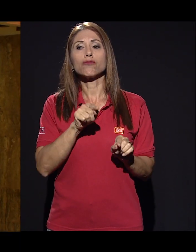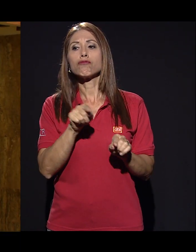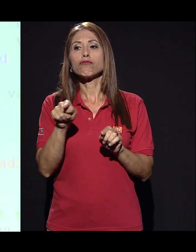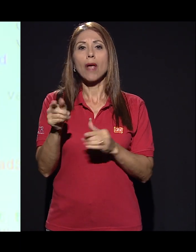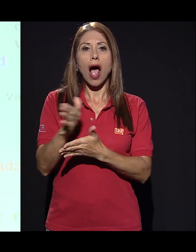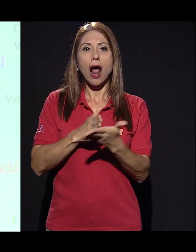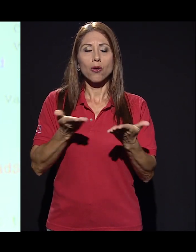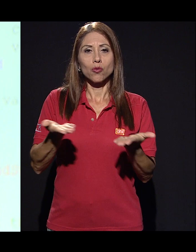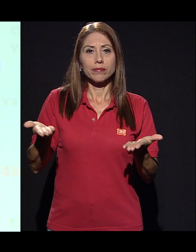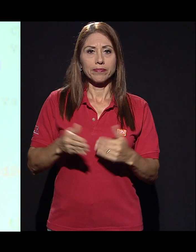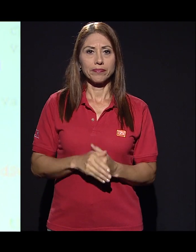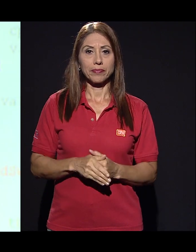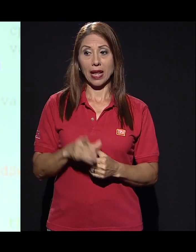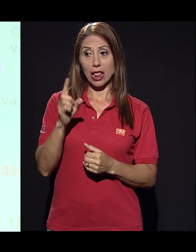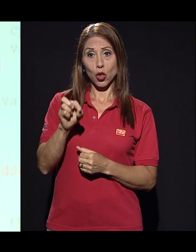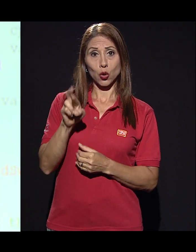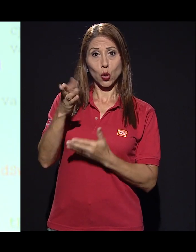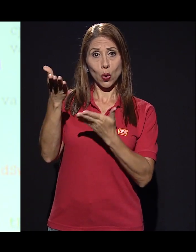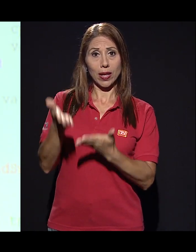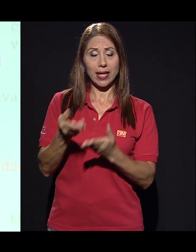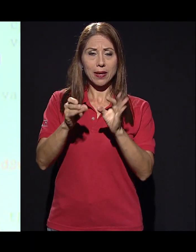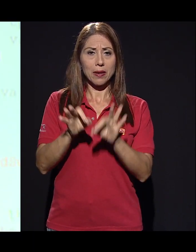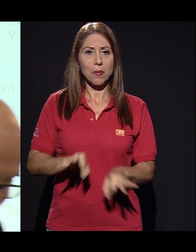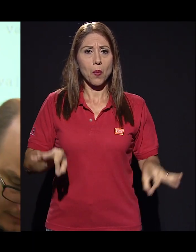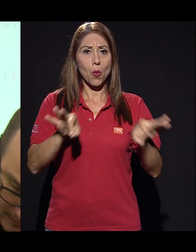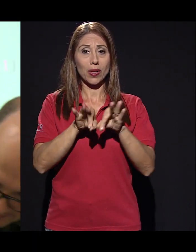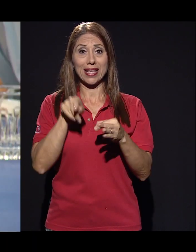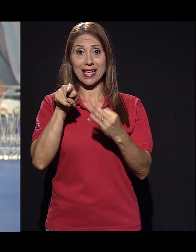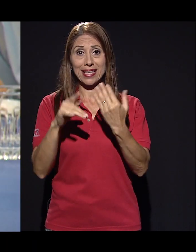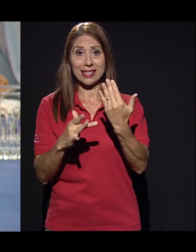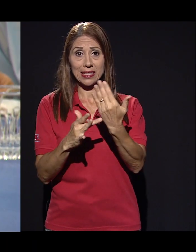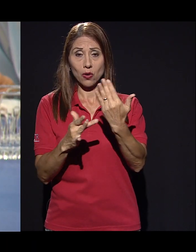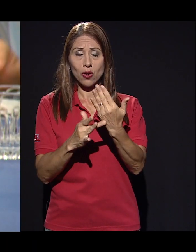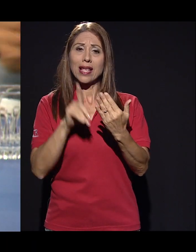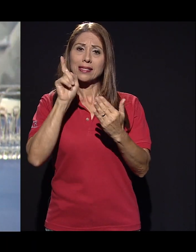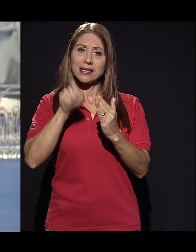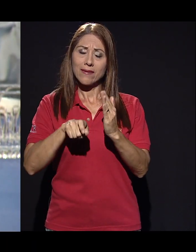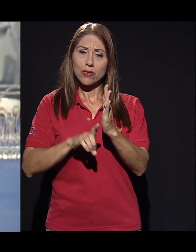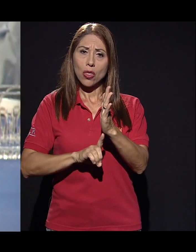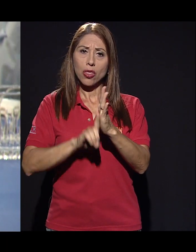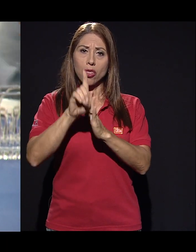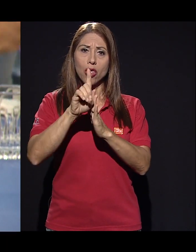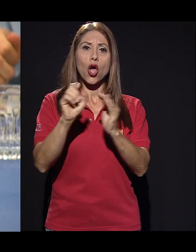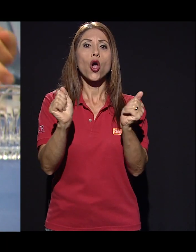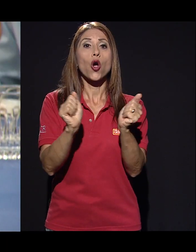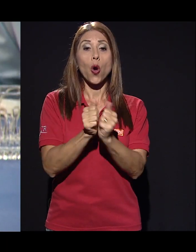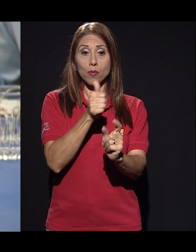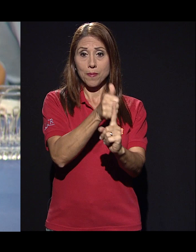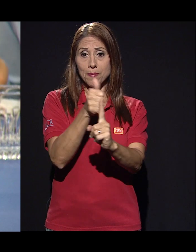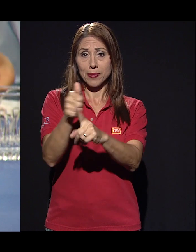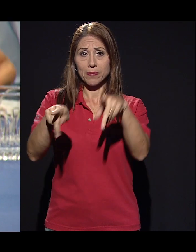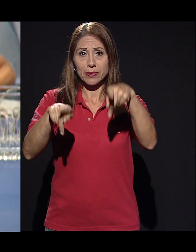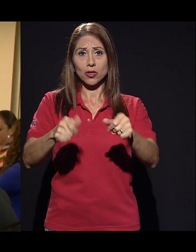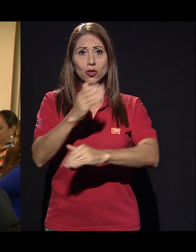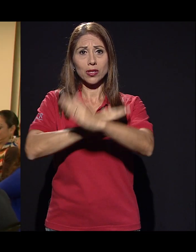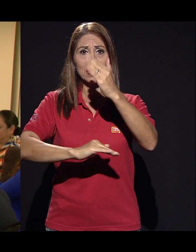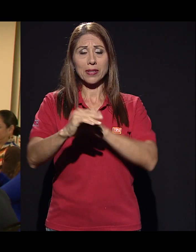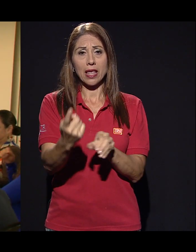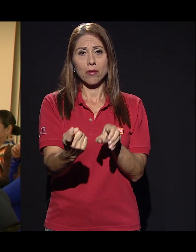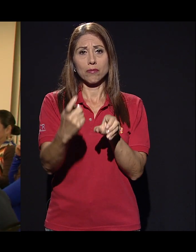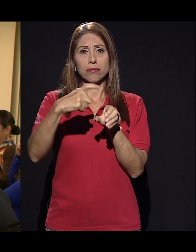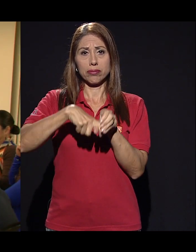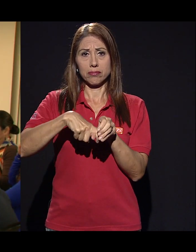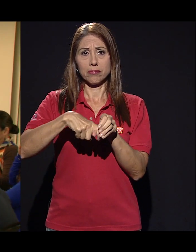El doctor destaca la importancia de desarrollar este tipo de tecnologías, tomando en cuenta la participación de las personas con